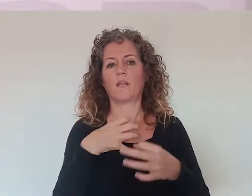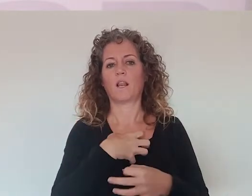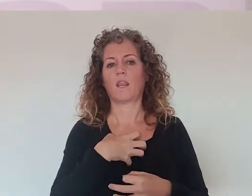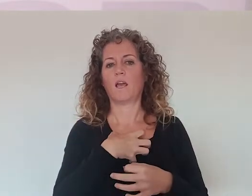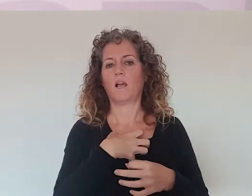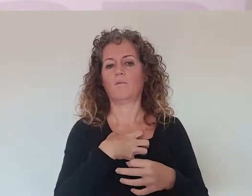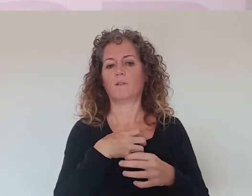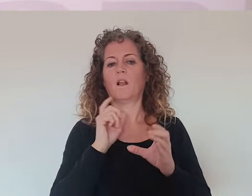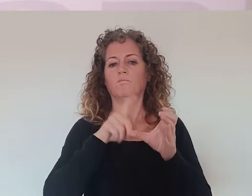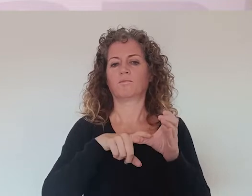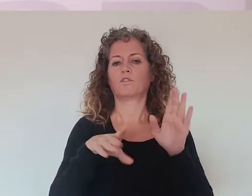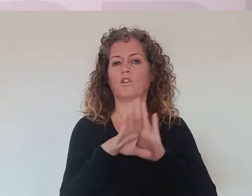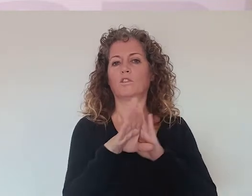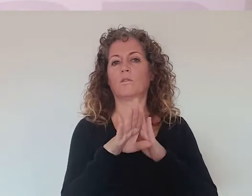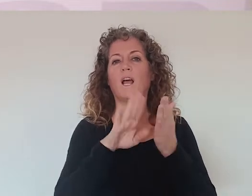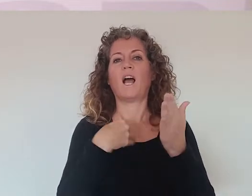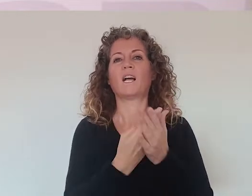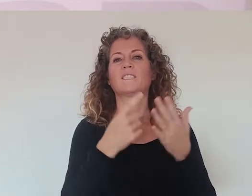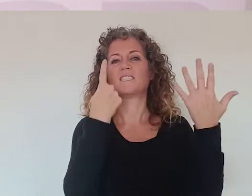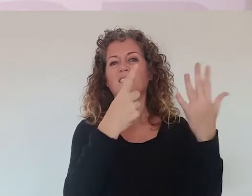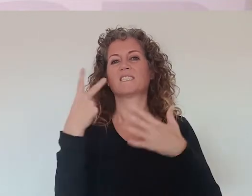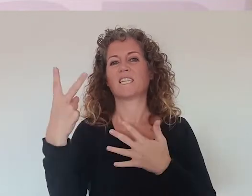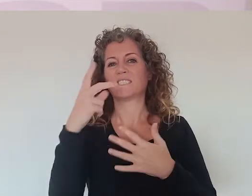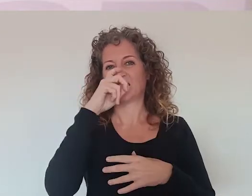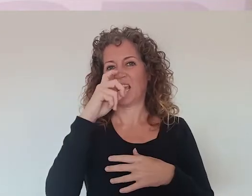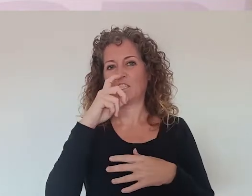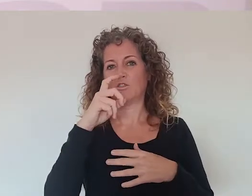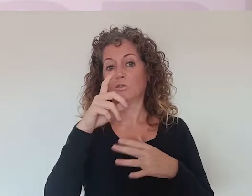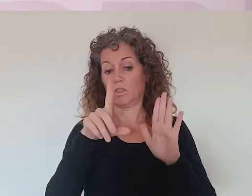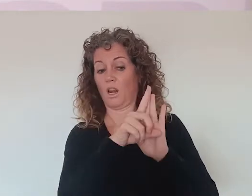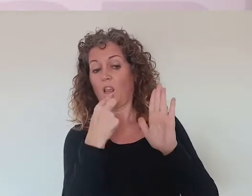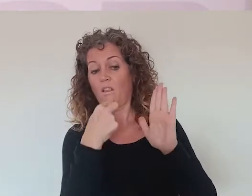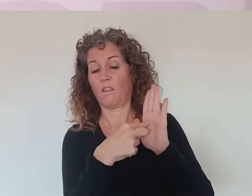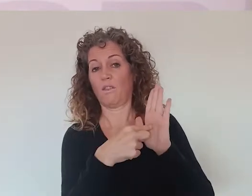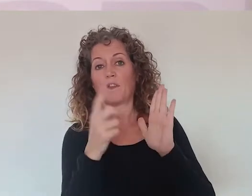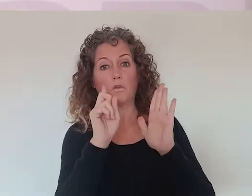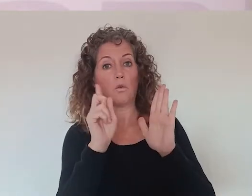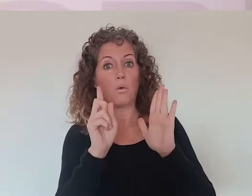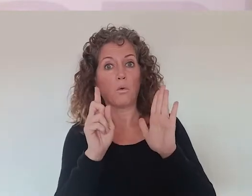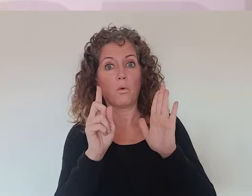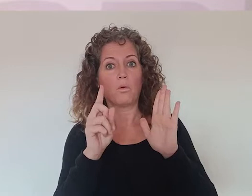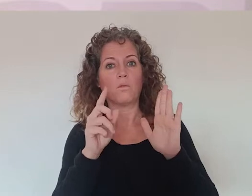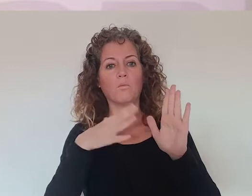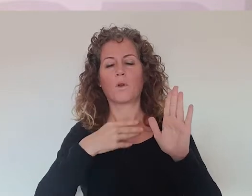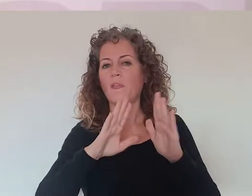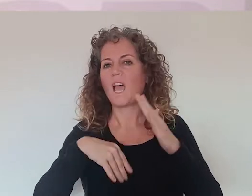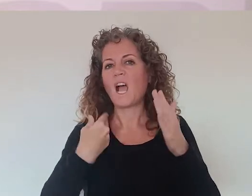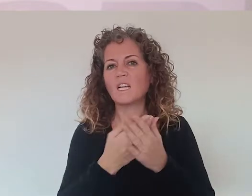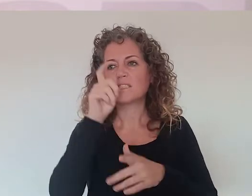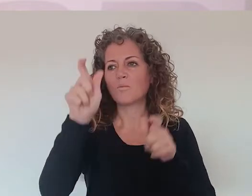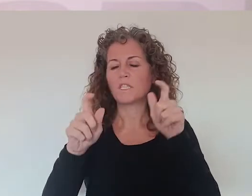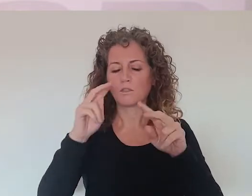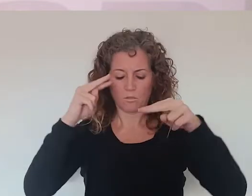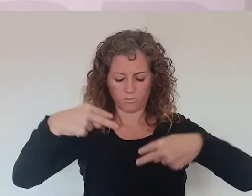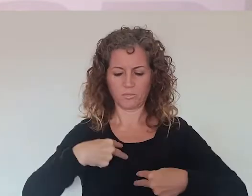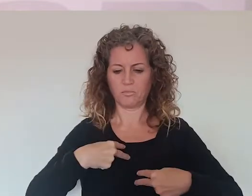personas tenemos que seguir en el mercado laboral no solo hasta los 67 años, que es lo que marca la legislación laboral actualmente, sino hasta que nos